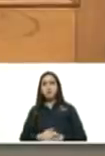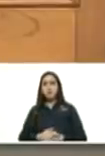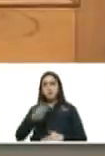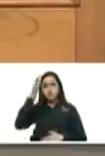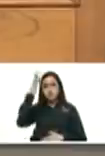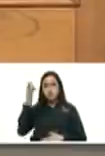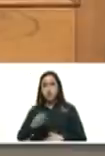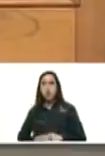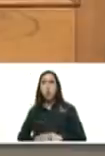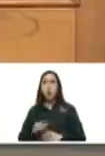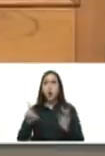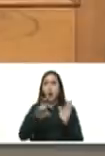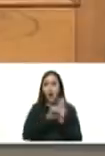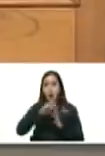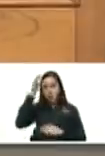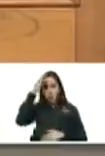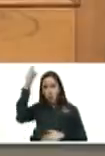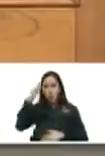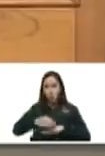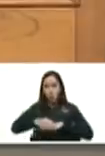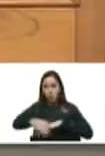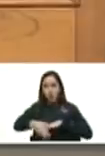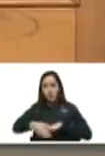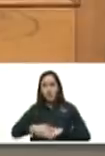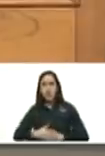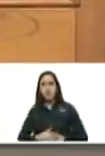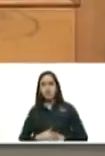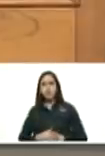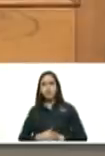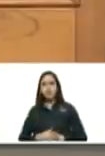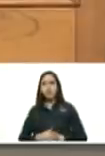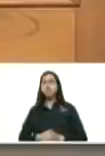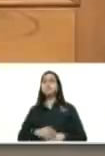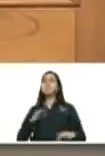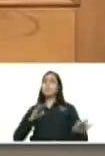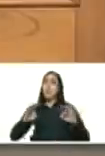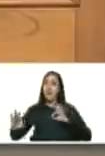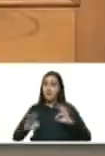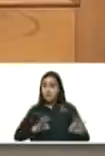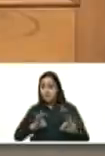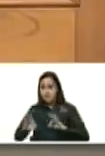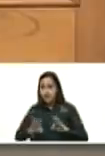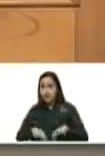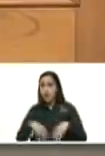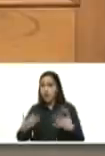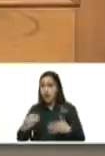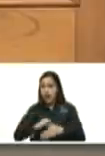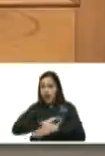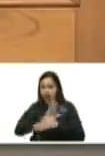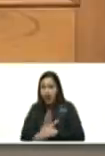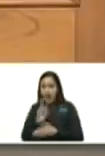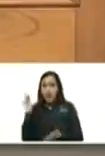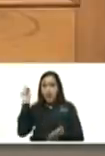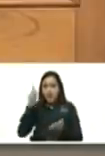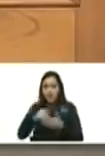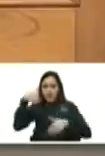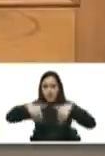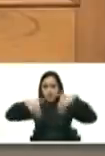consejos legislativos a consejos municipales prepárense para tempranito ir a votar